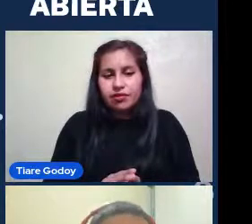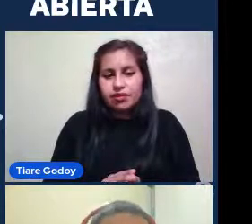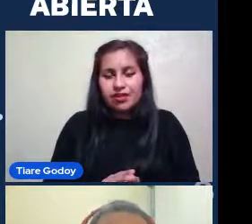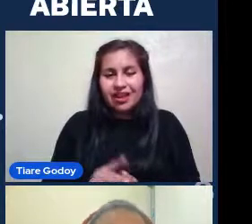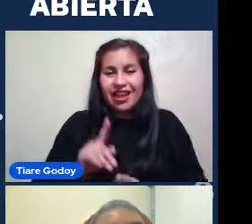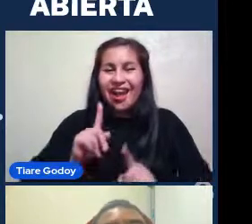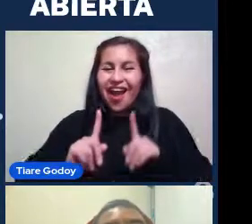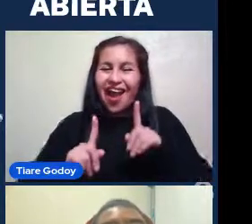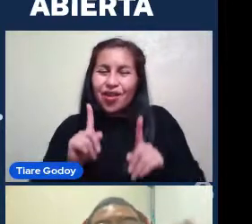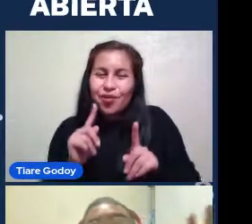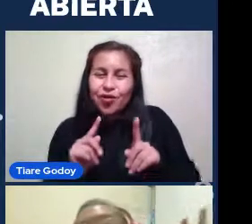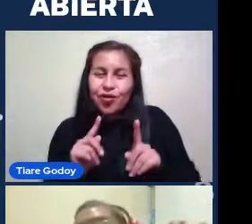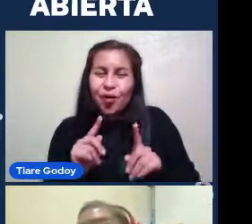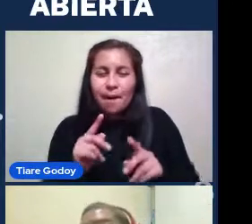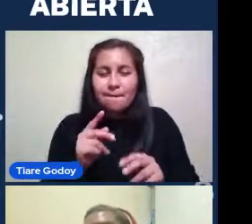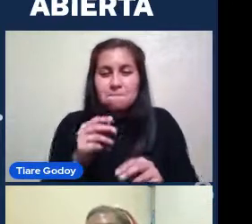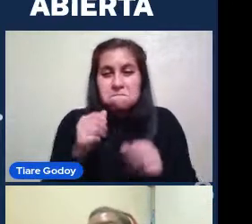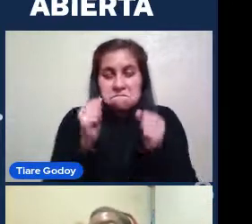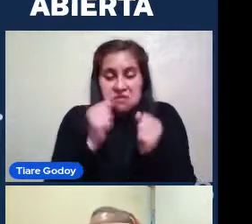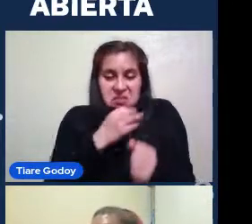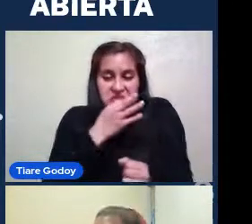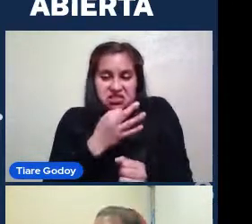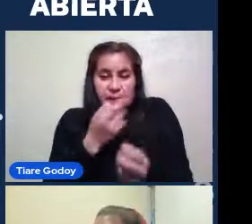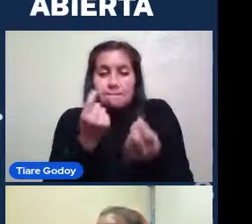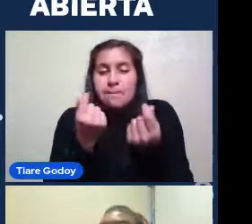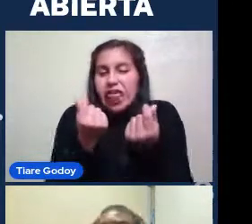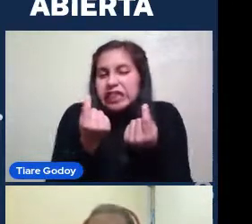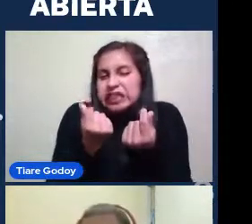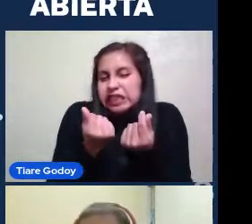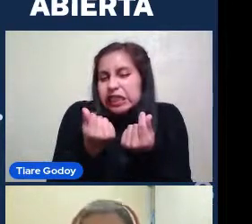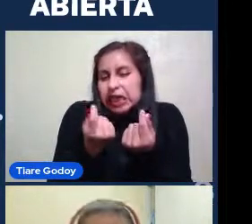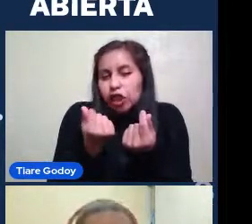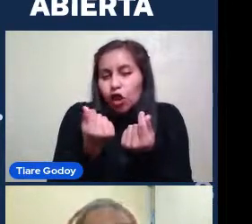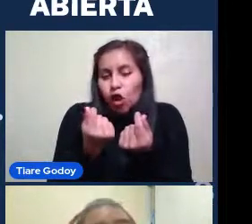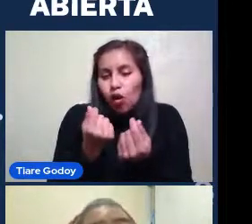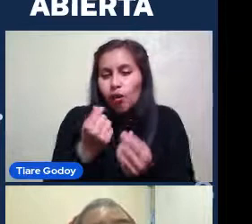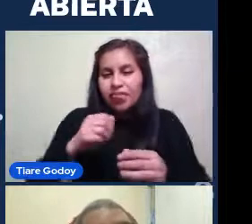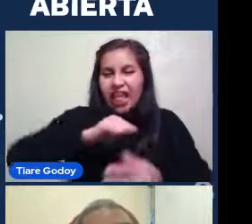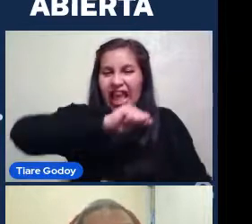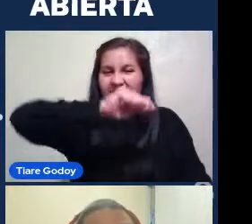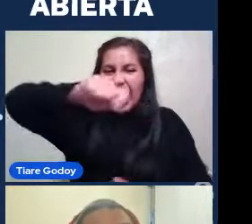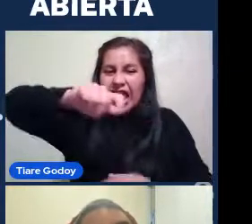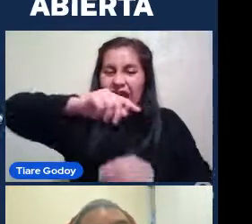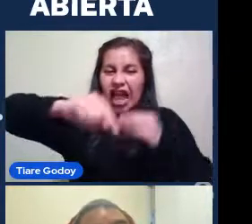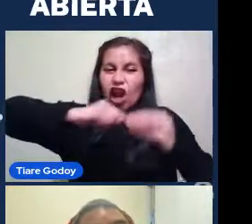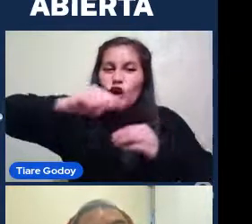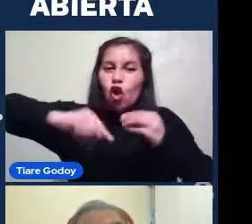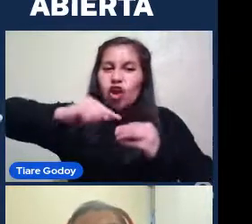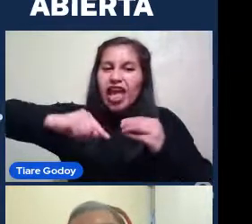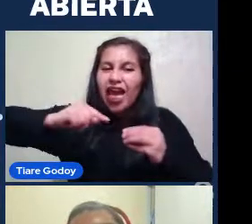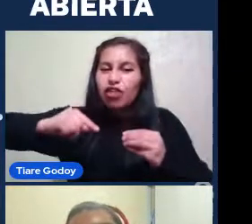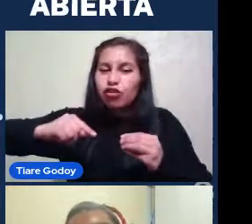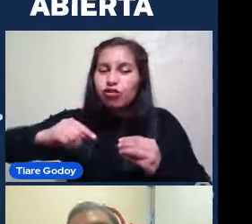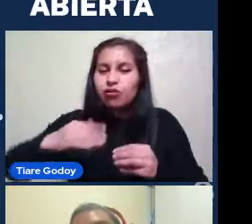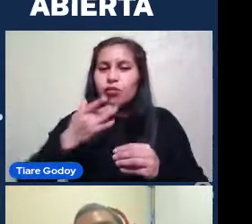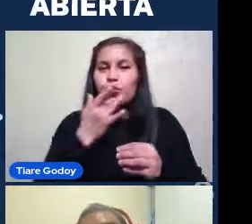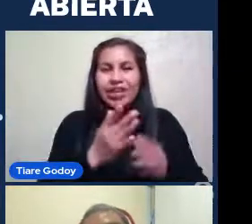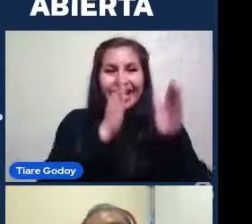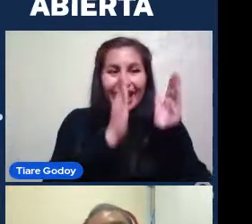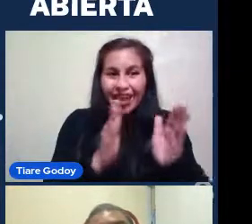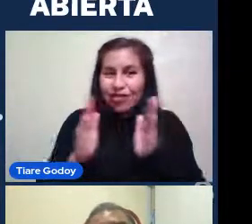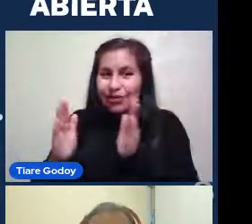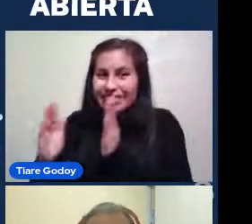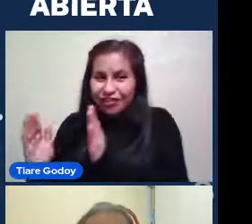Brazos de espirales Que están Tan Enrollados Porque esa es una De las categorías En las que dividimos La galaxia de